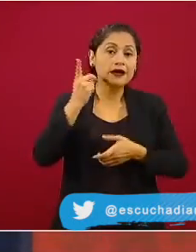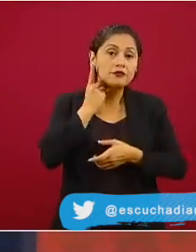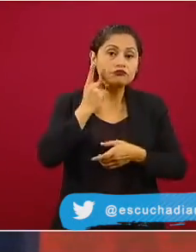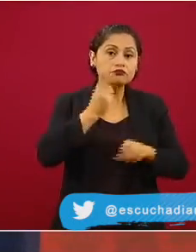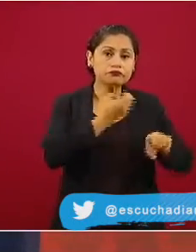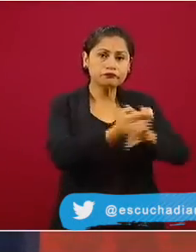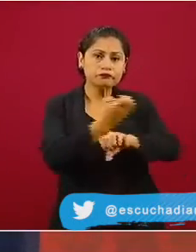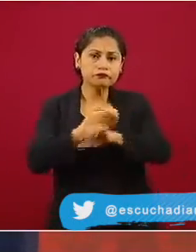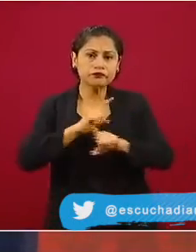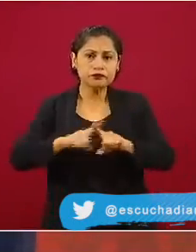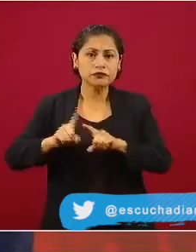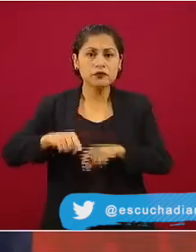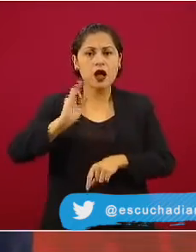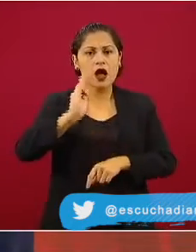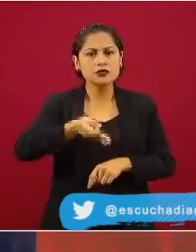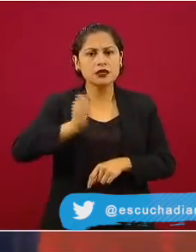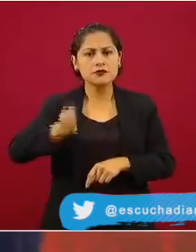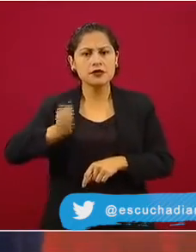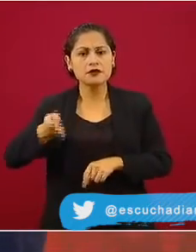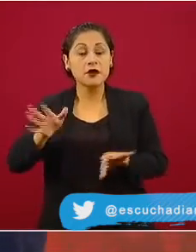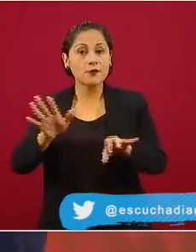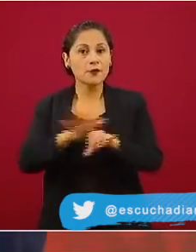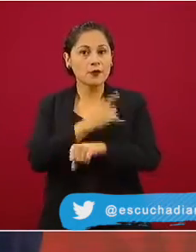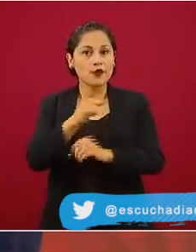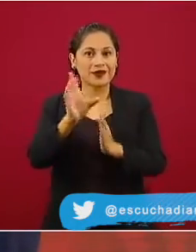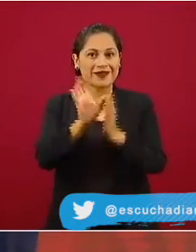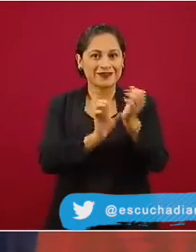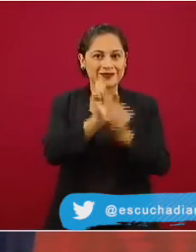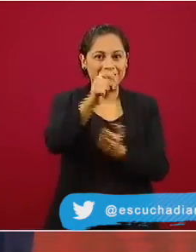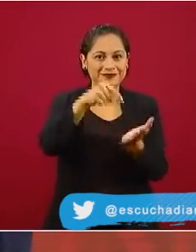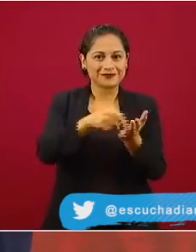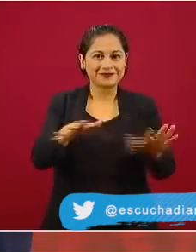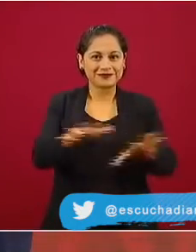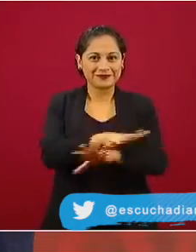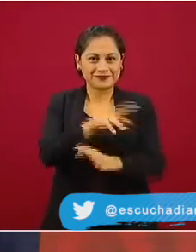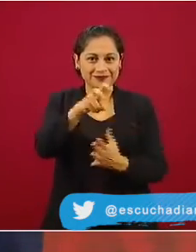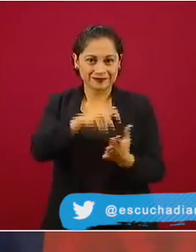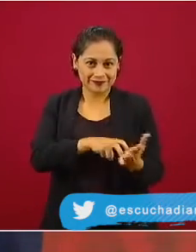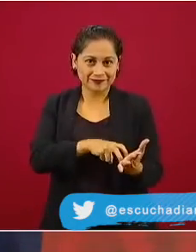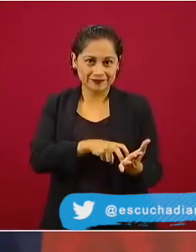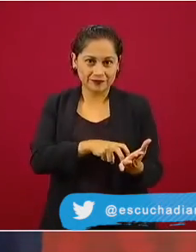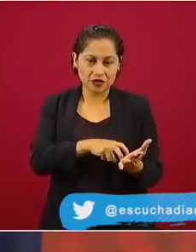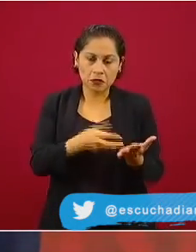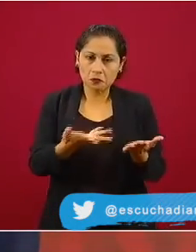Entonces, cuando se cumple con el procedimiento,